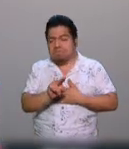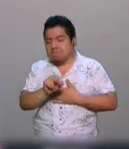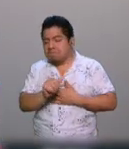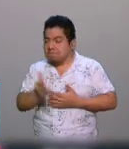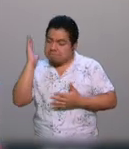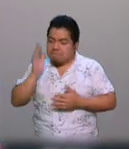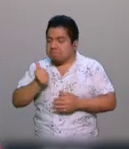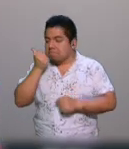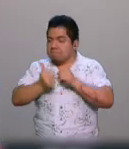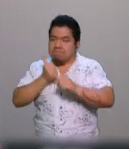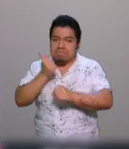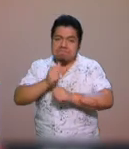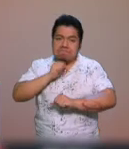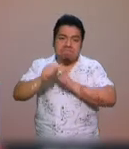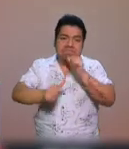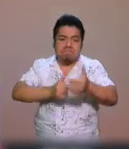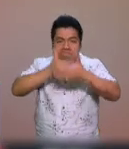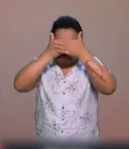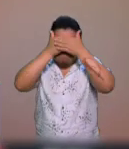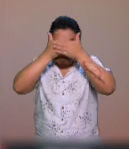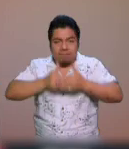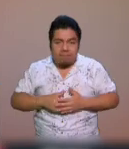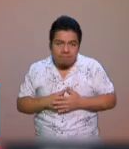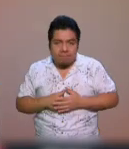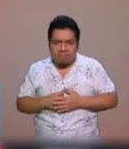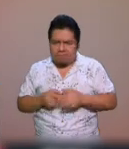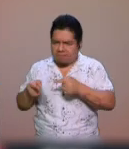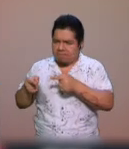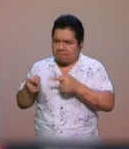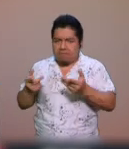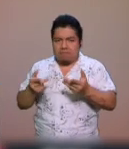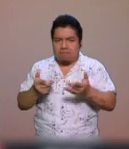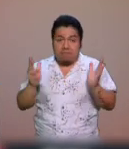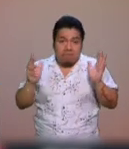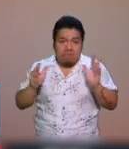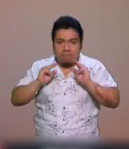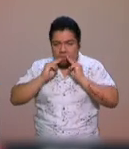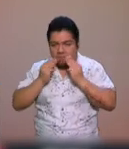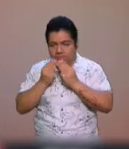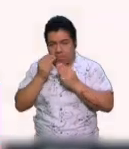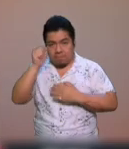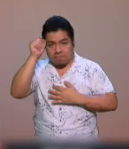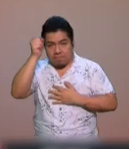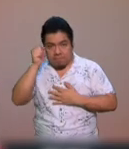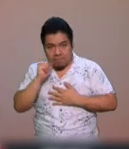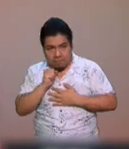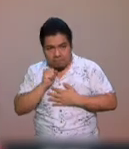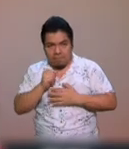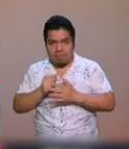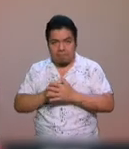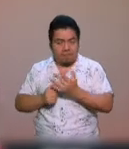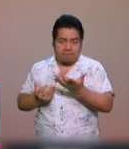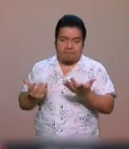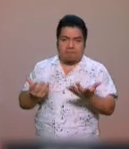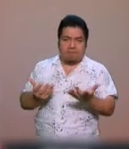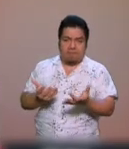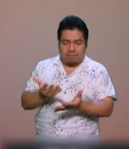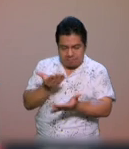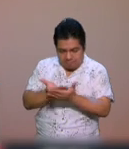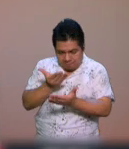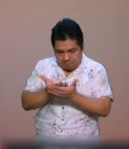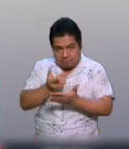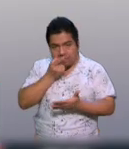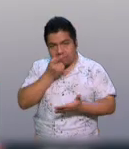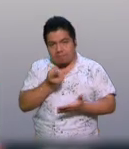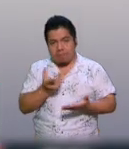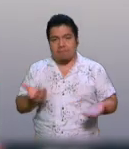durante seis años que estaba coludido, al menos con el cártel de Sinaloa. Es que hay que decirlo con todas sus